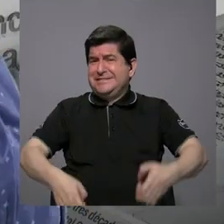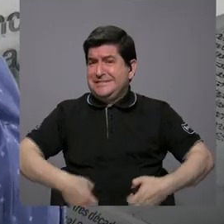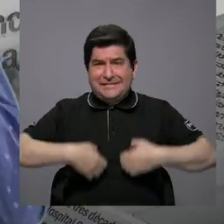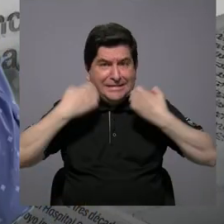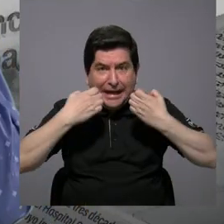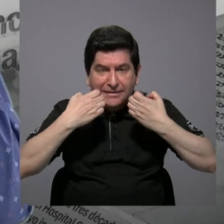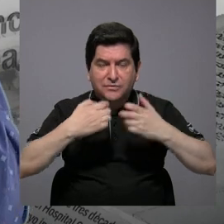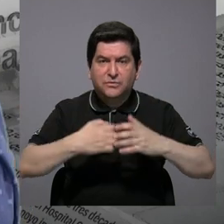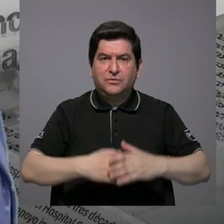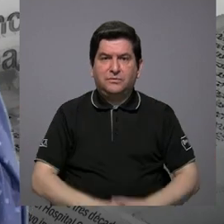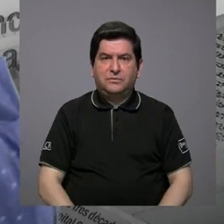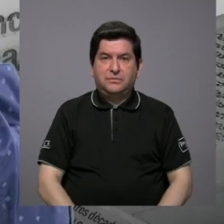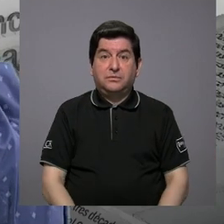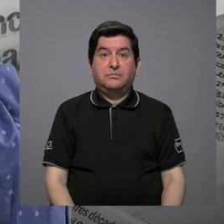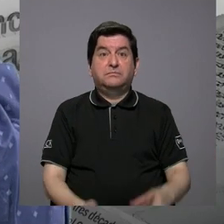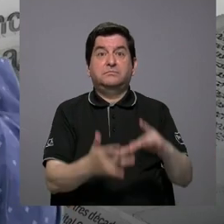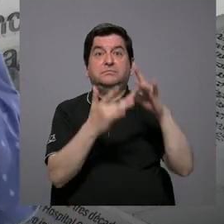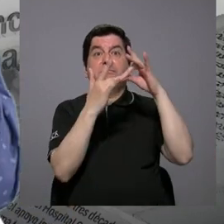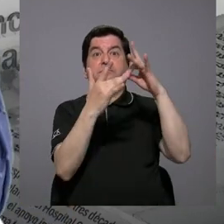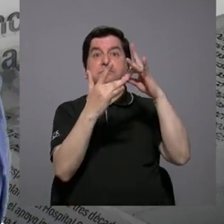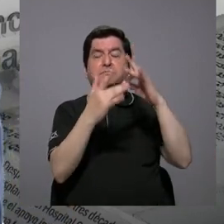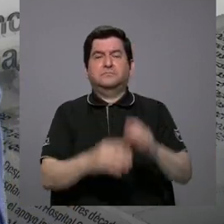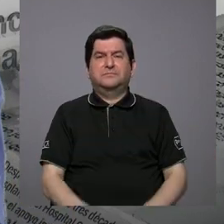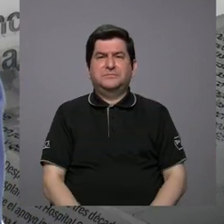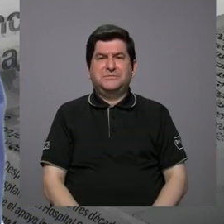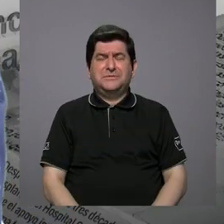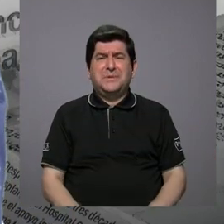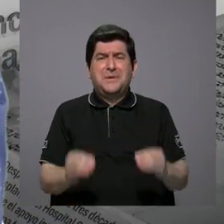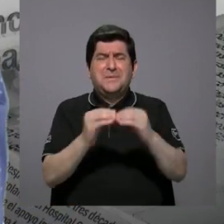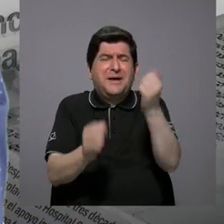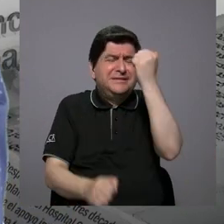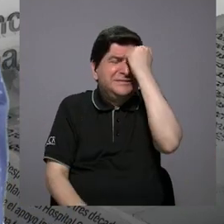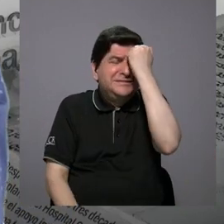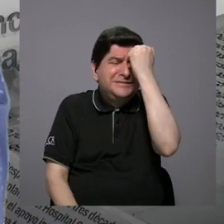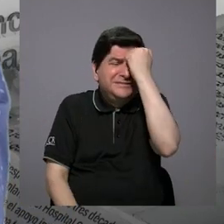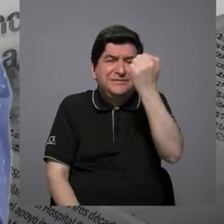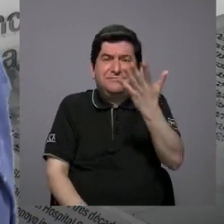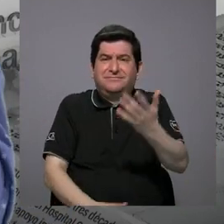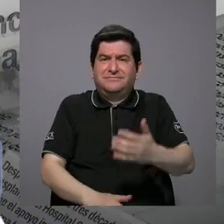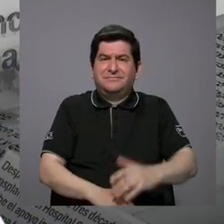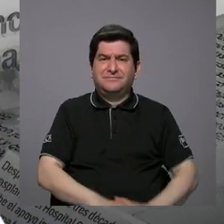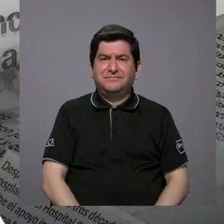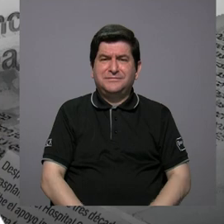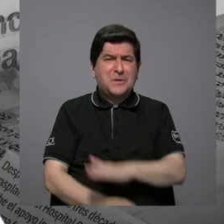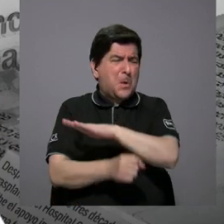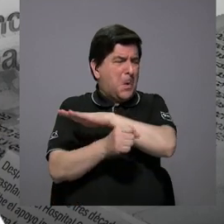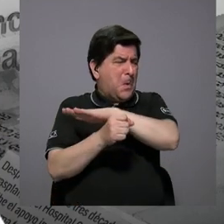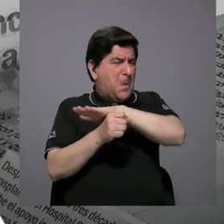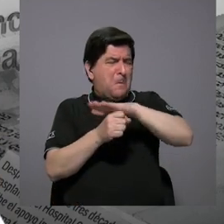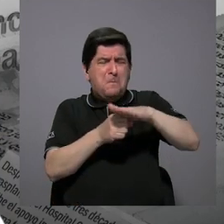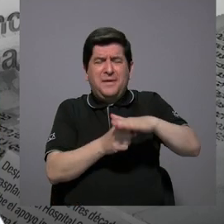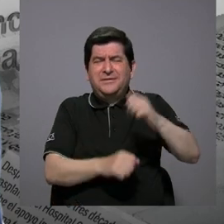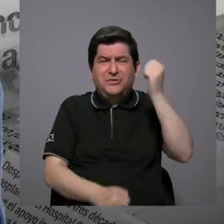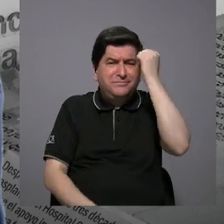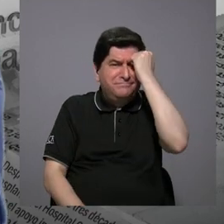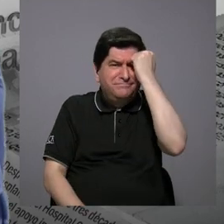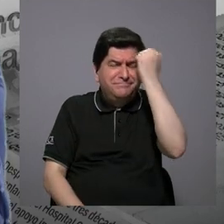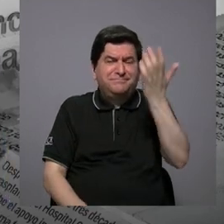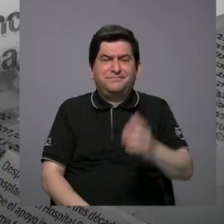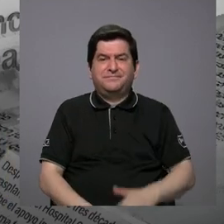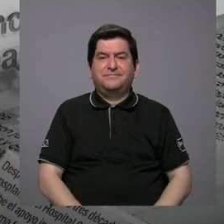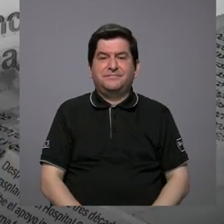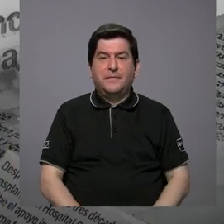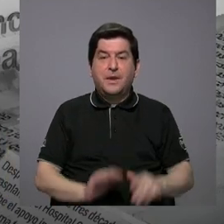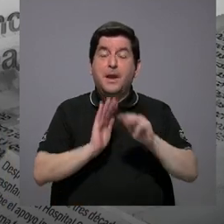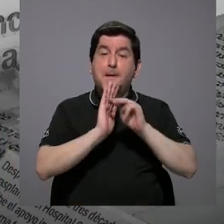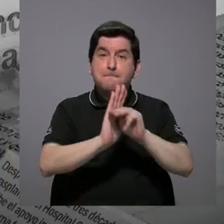y, sobre todo, más absurdo. Es totalmente absurdo. ¿Y entonces cuál